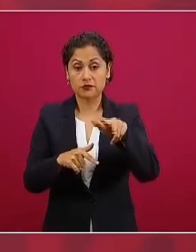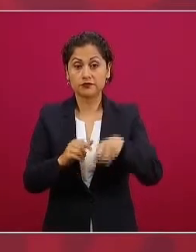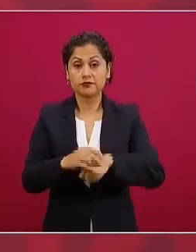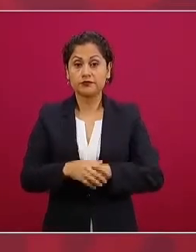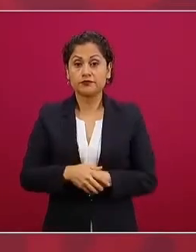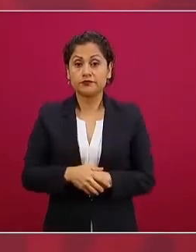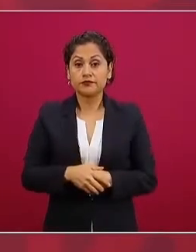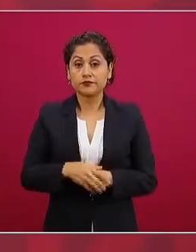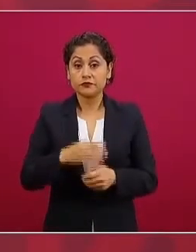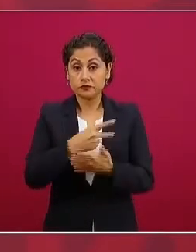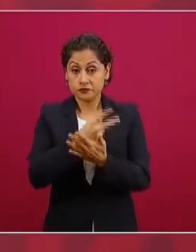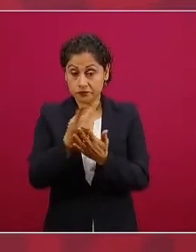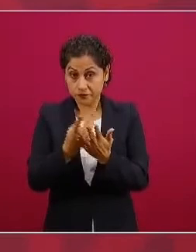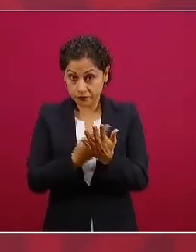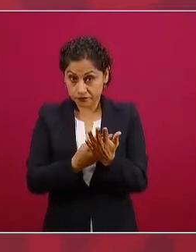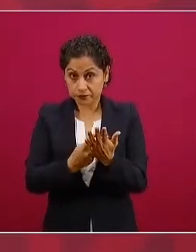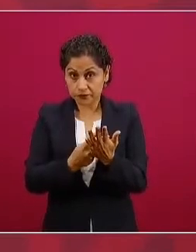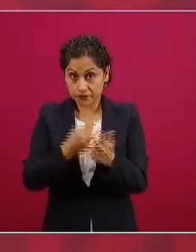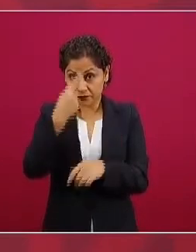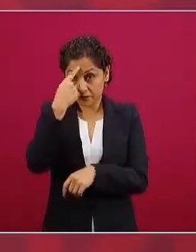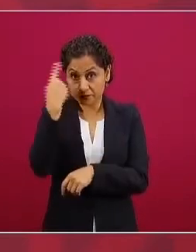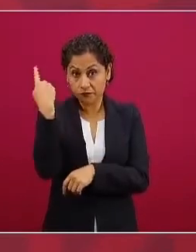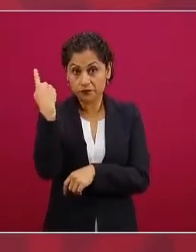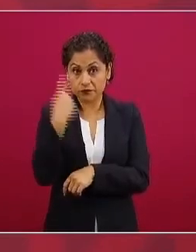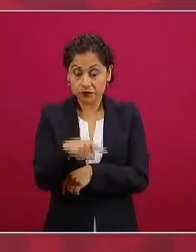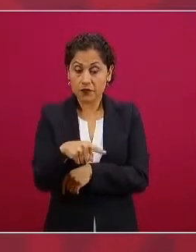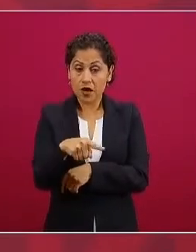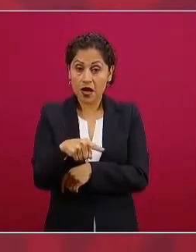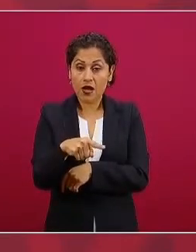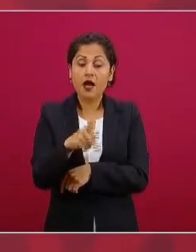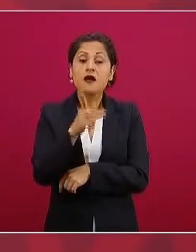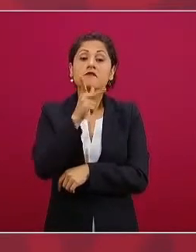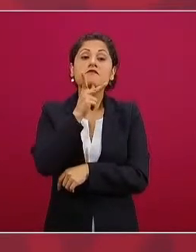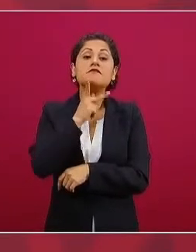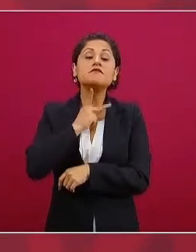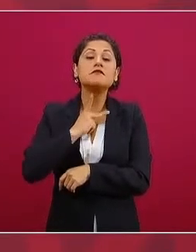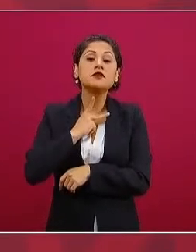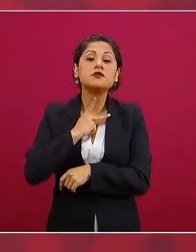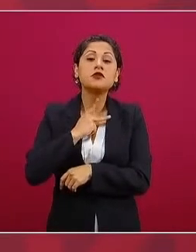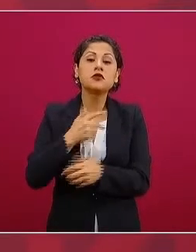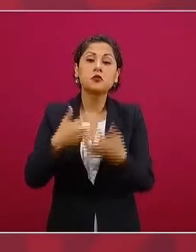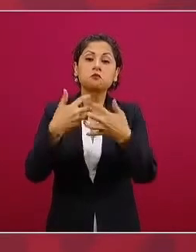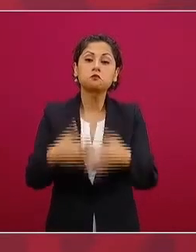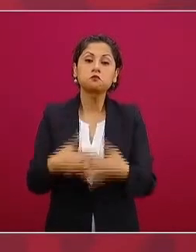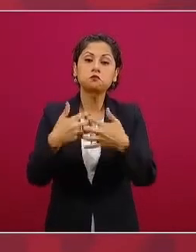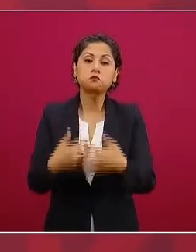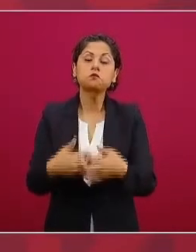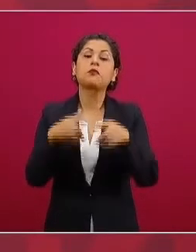producción petrolera. Diecinueve,